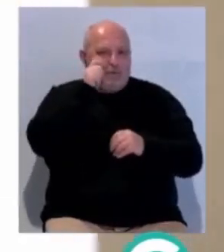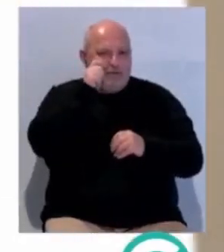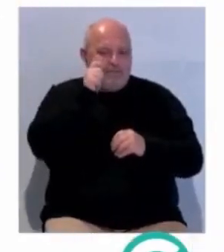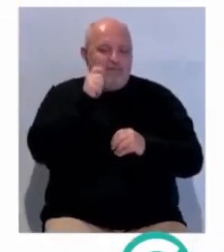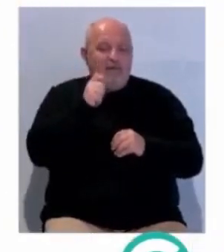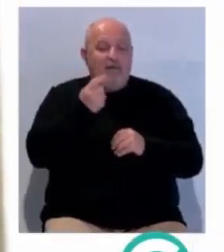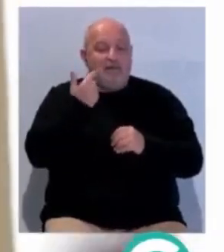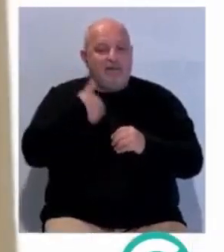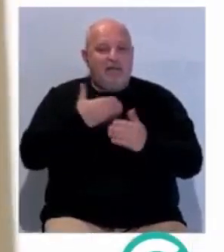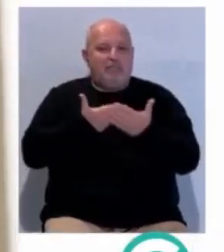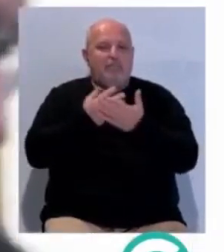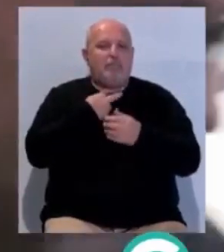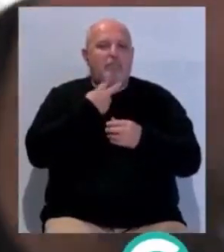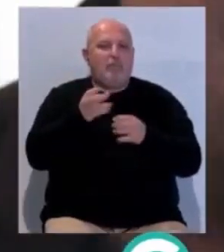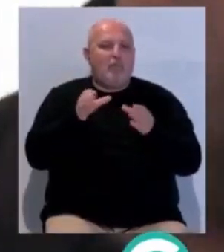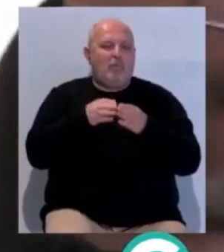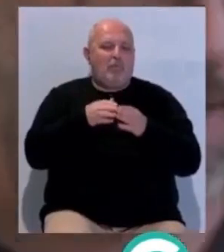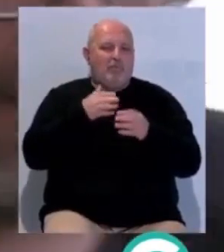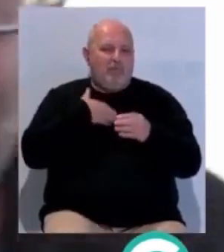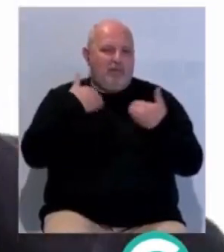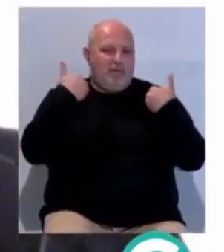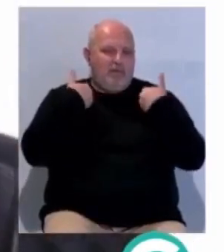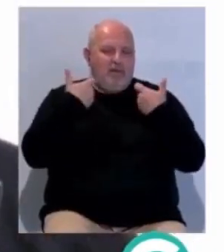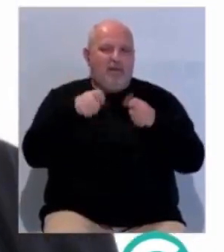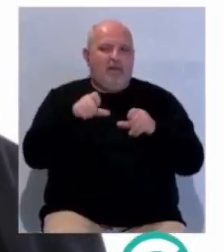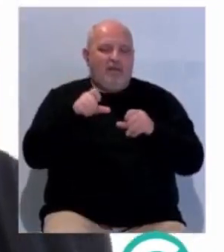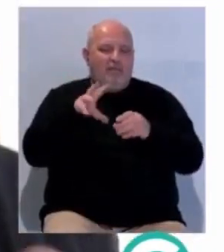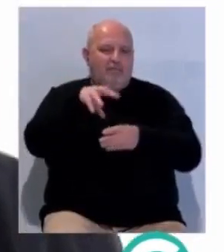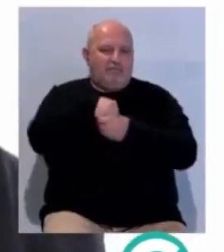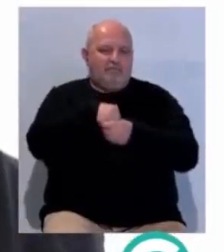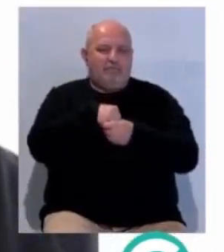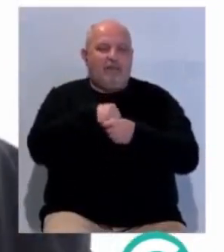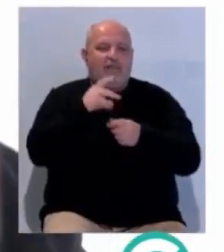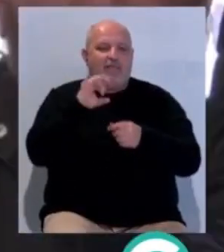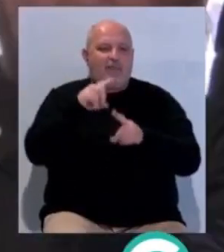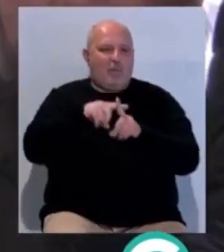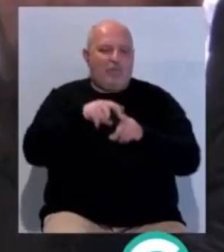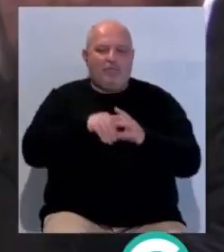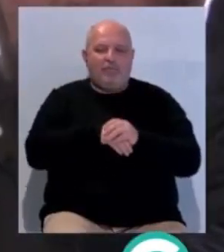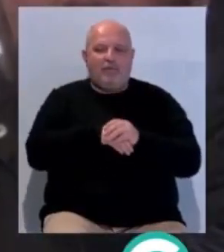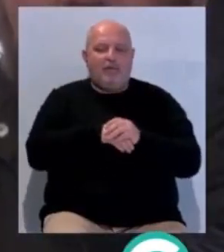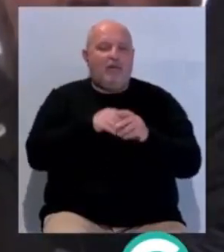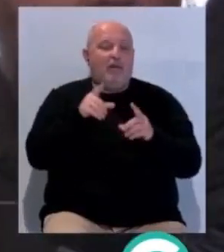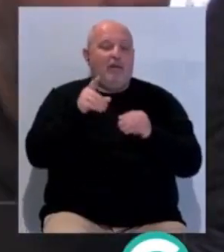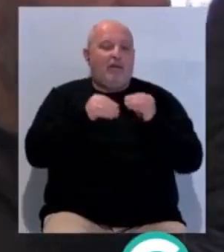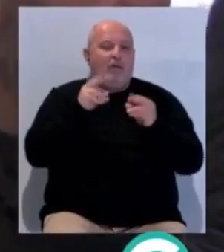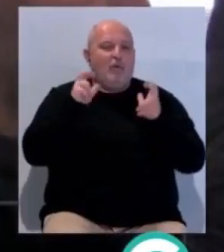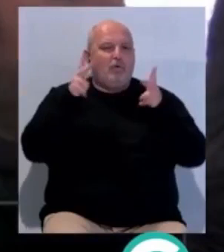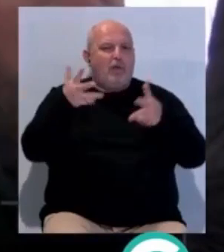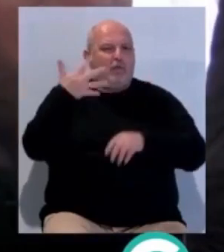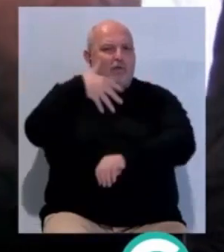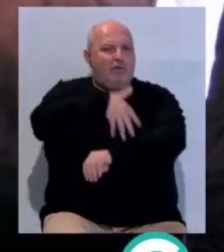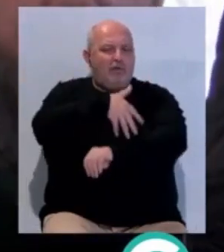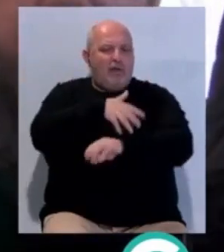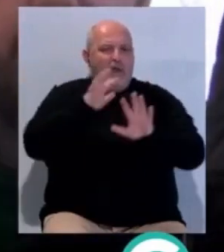Así lo ha trasladado el portavoz del grupo de la confluencia en la corporación, David de la Cruz. Van a poner un nuevo hotel de cinco